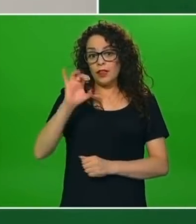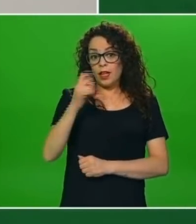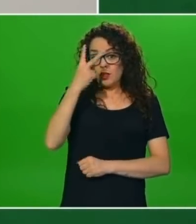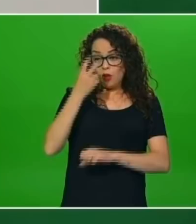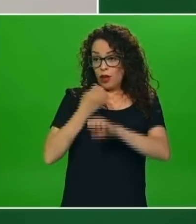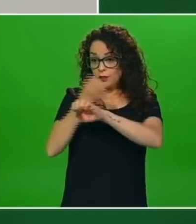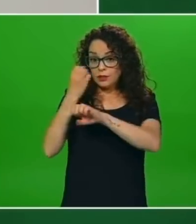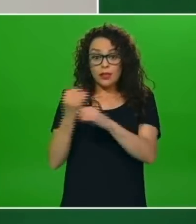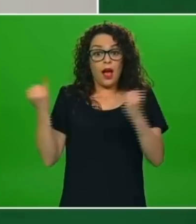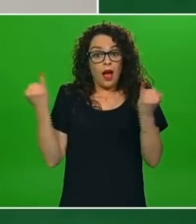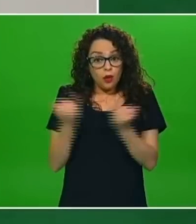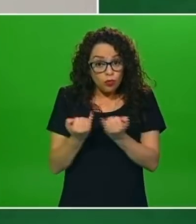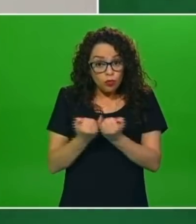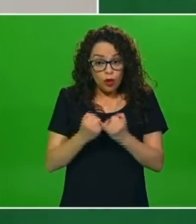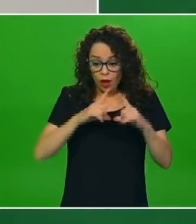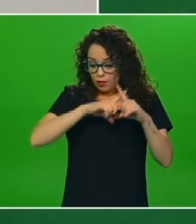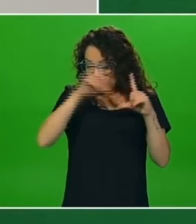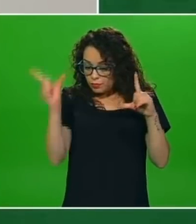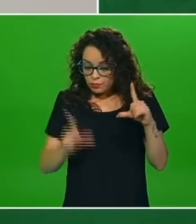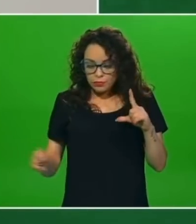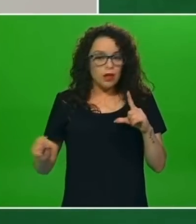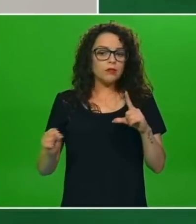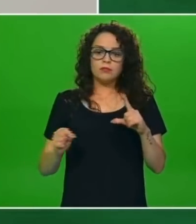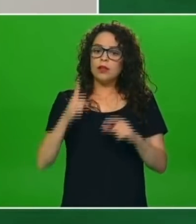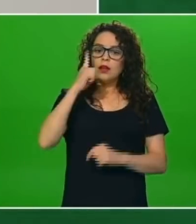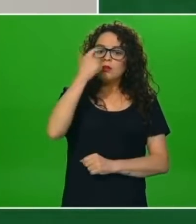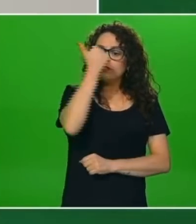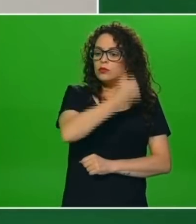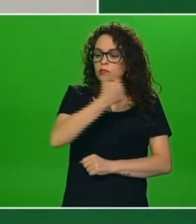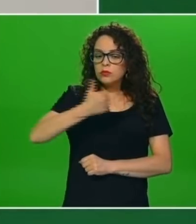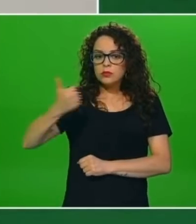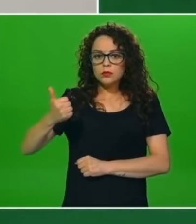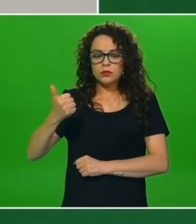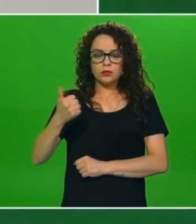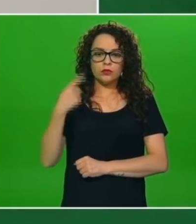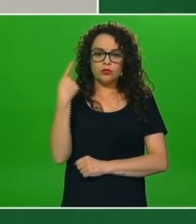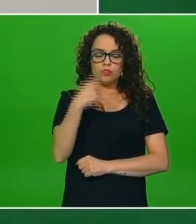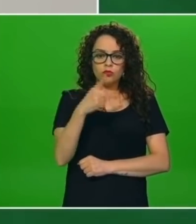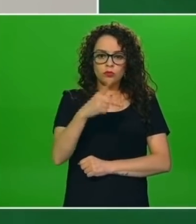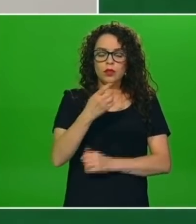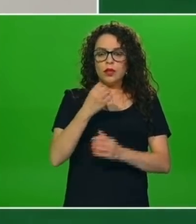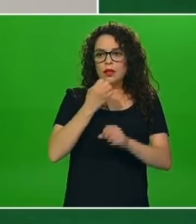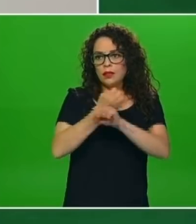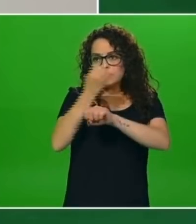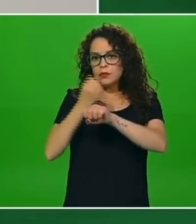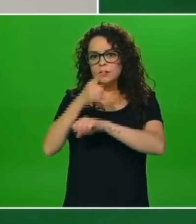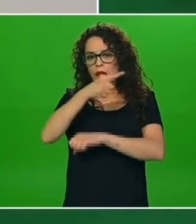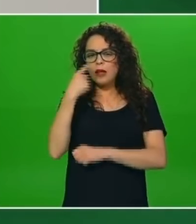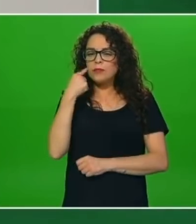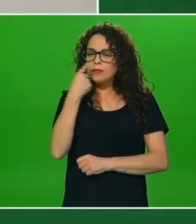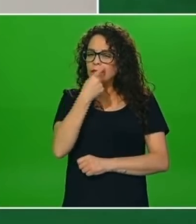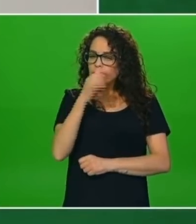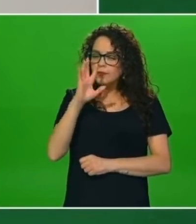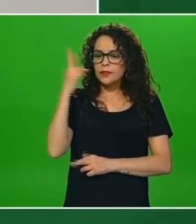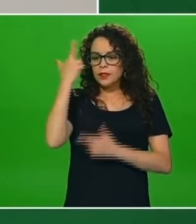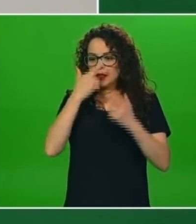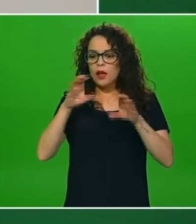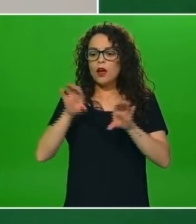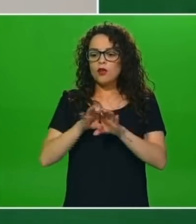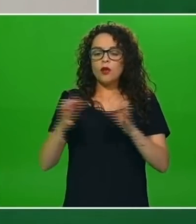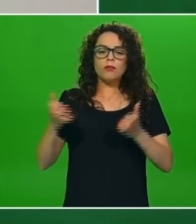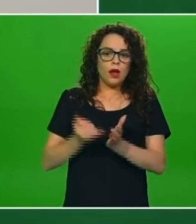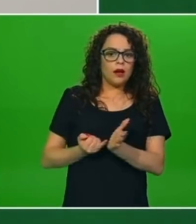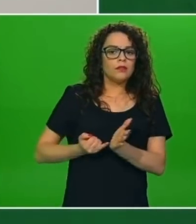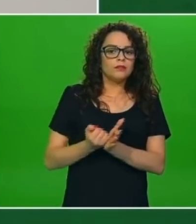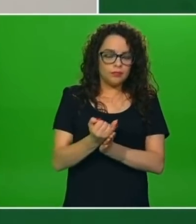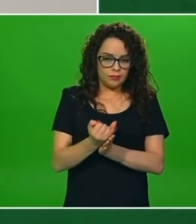federativas. Son mediciones que se hacen específicamente para cada una de las entidades y que por lo tanto les permiten tomar